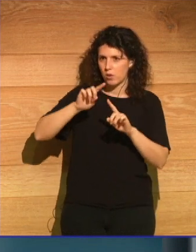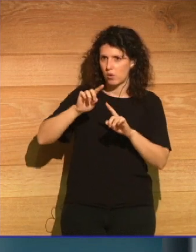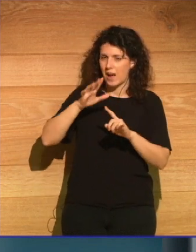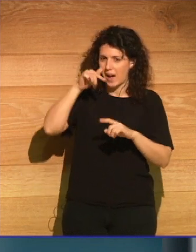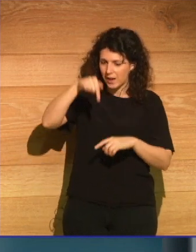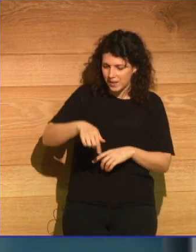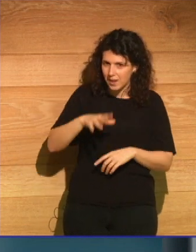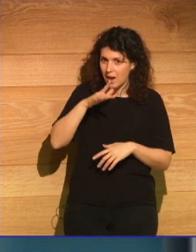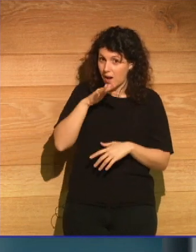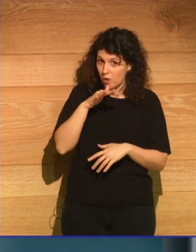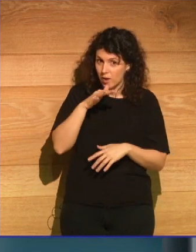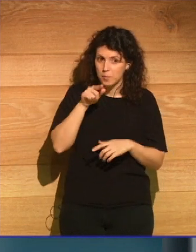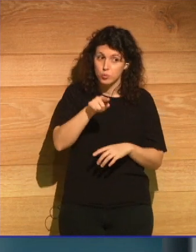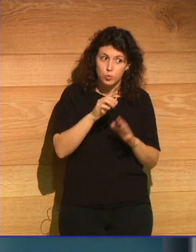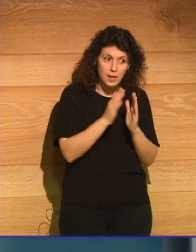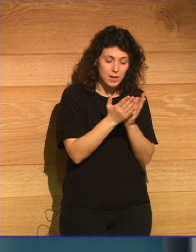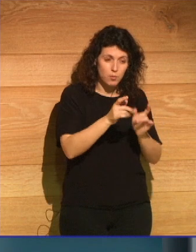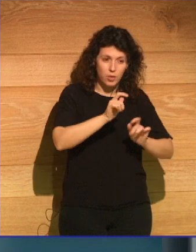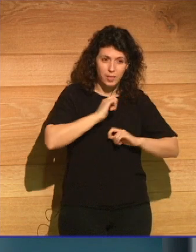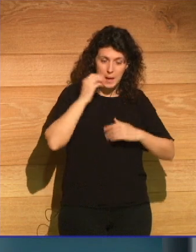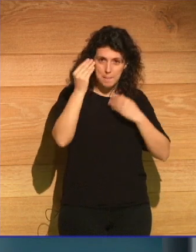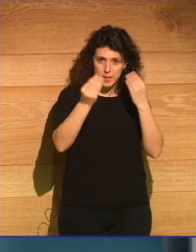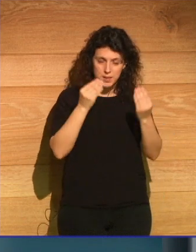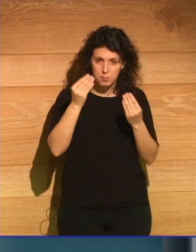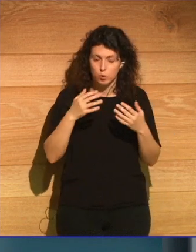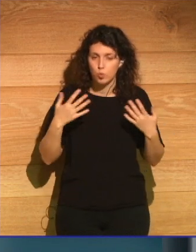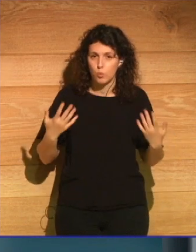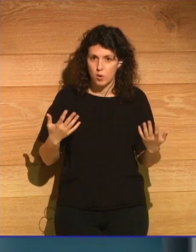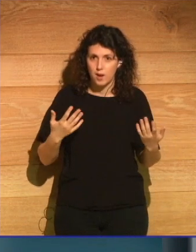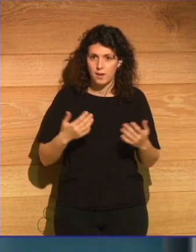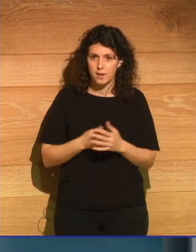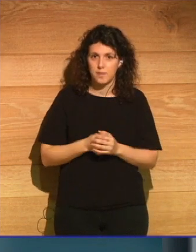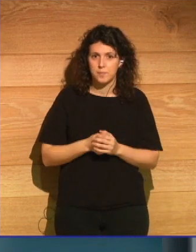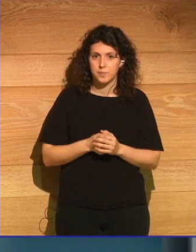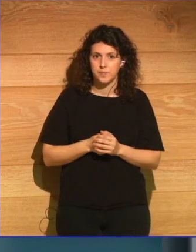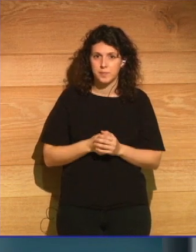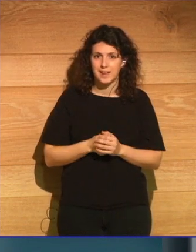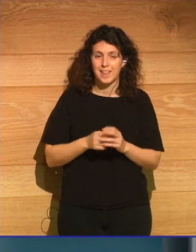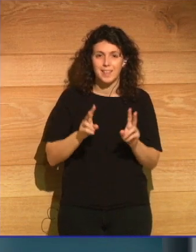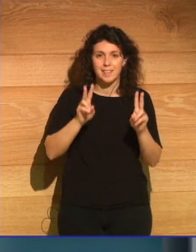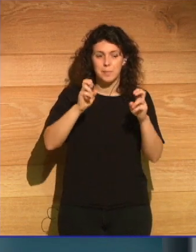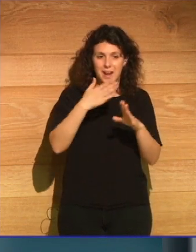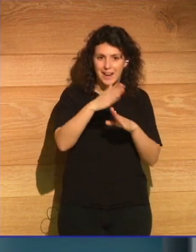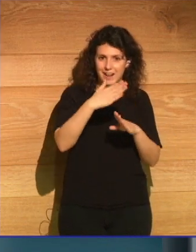sin embargo tu libro me hace pensar sobre los rastros fósiles